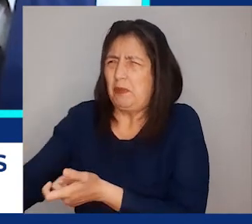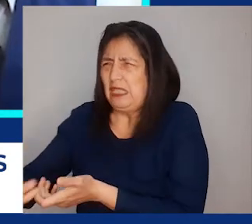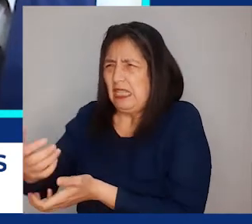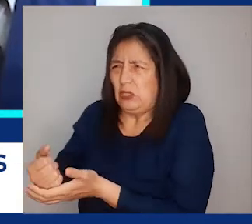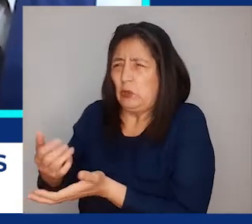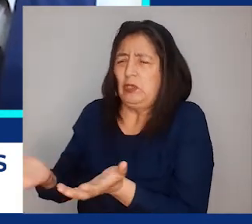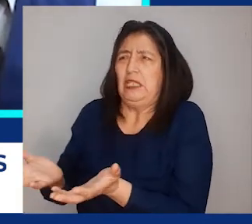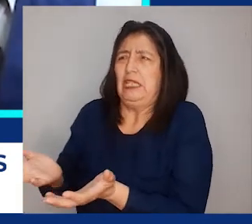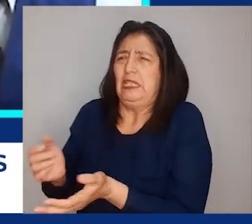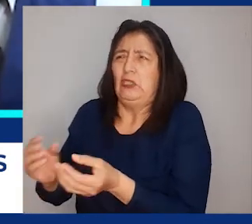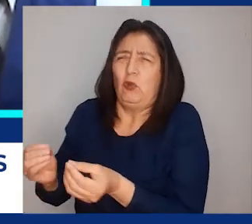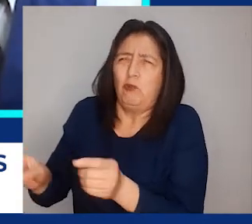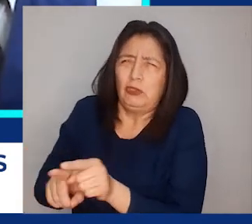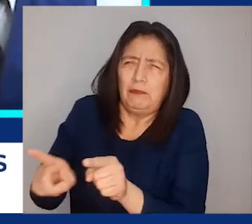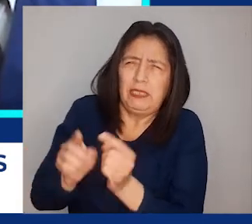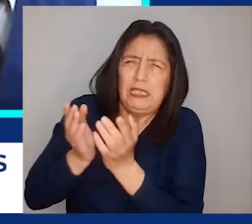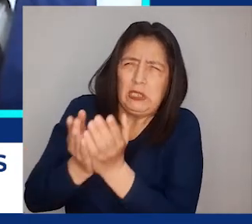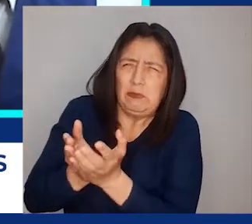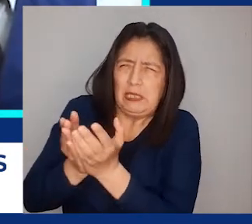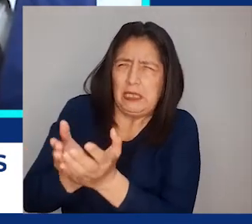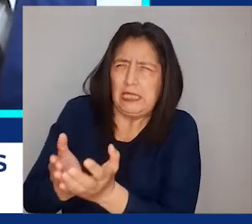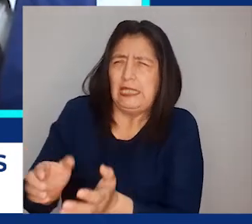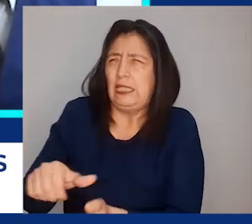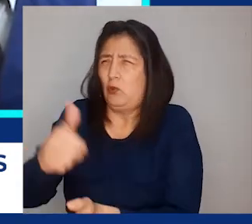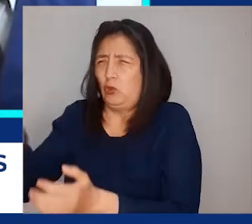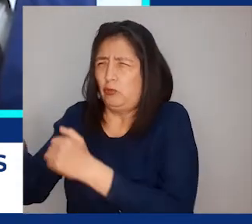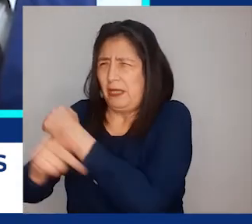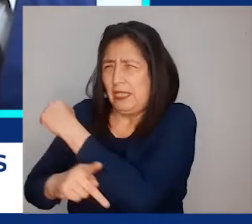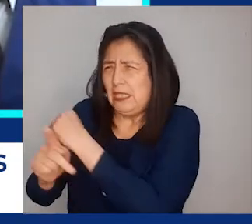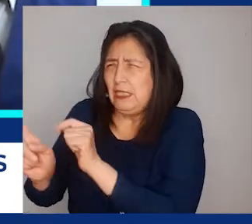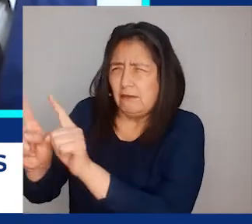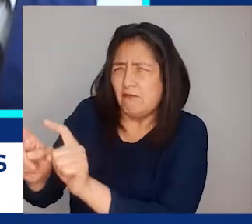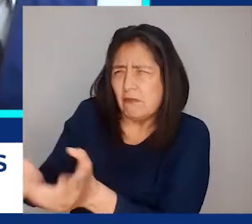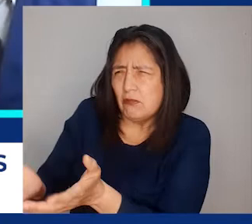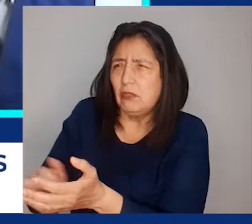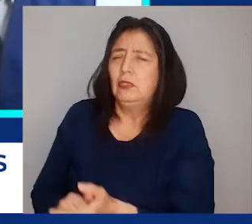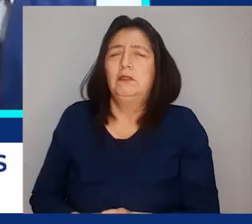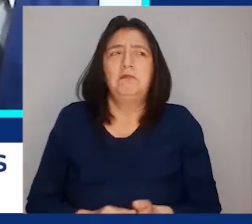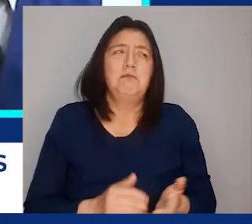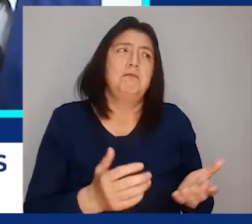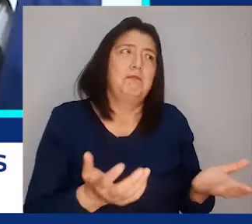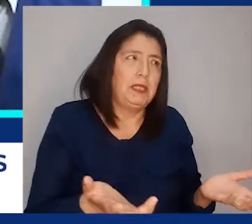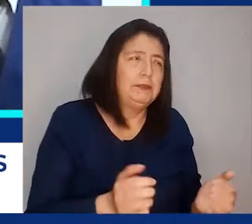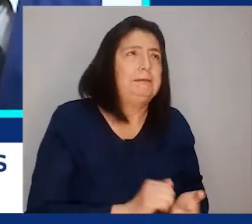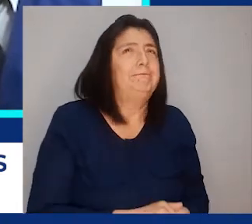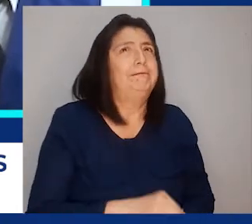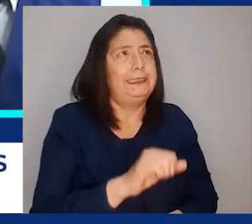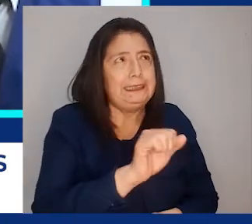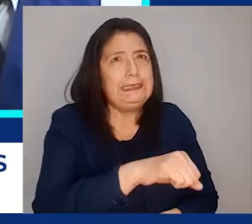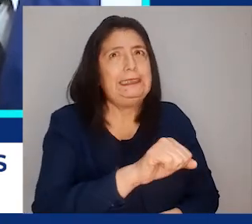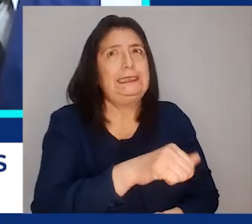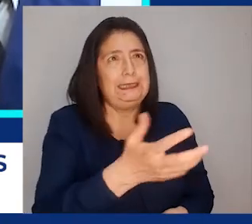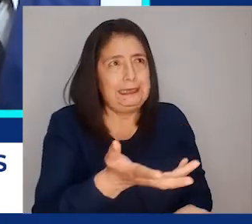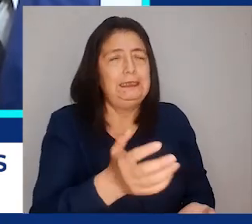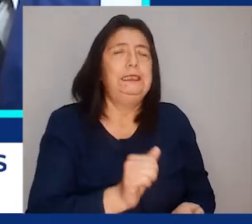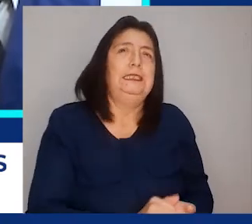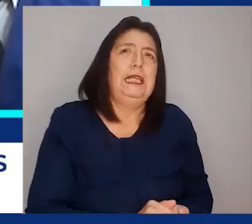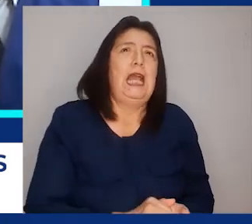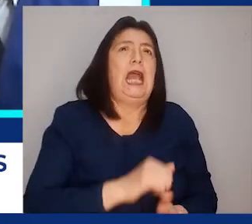tanto artesanales y como en las embarcaciones internacionales? Bueno, han habido